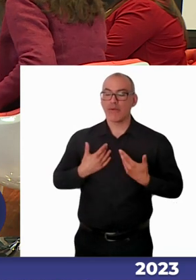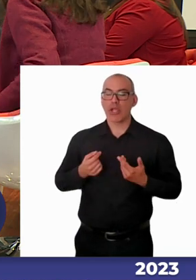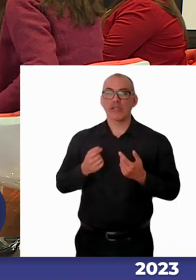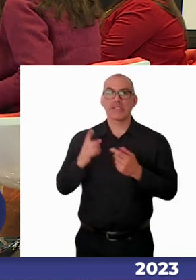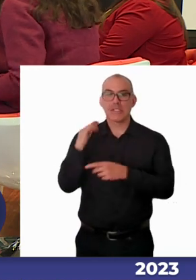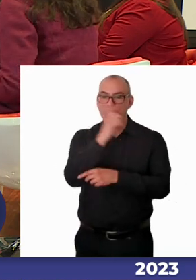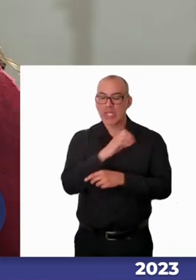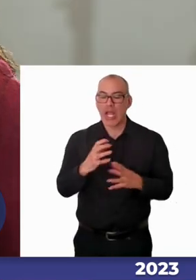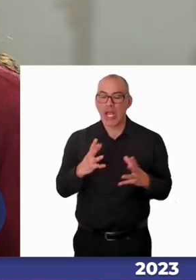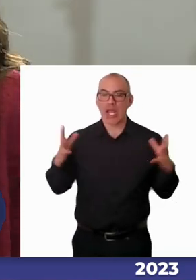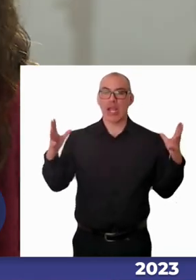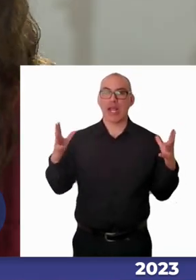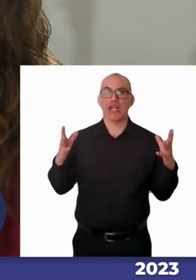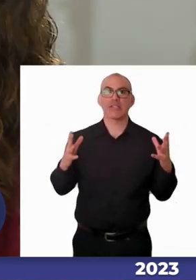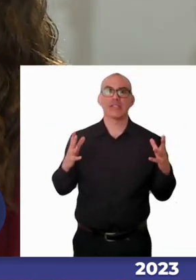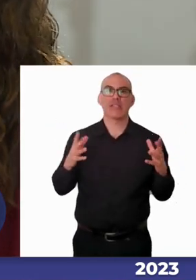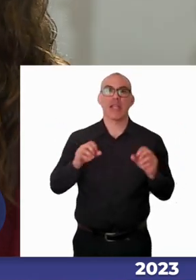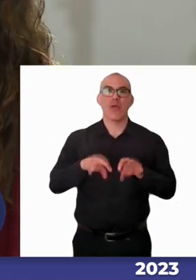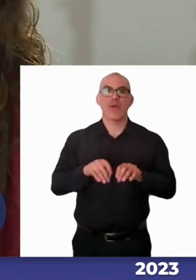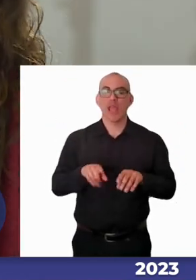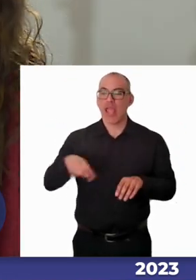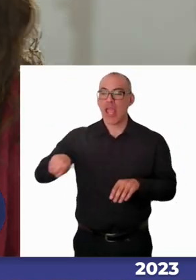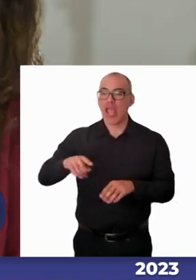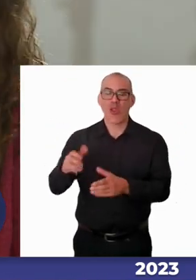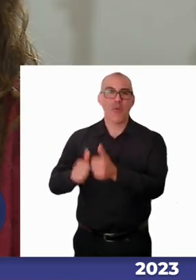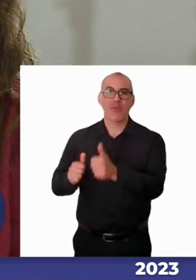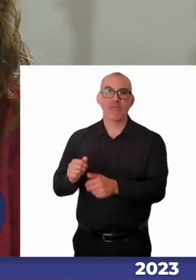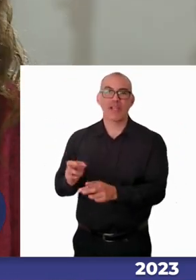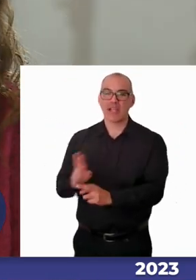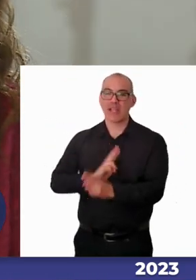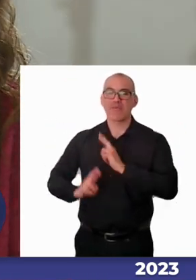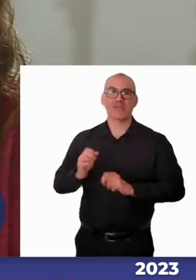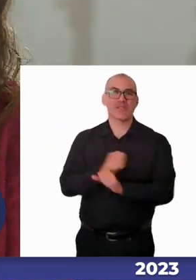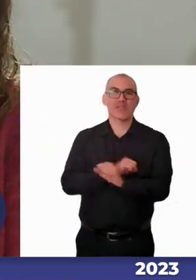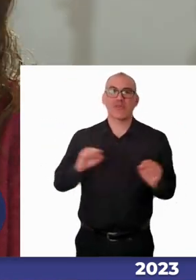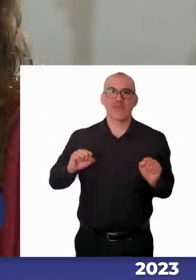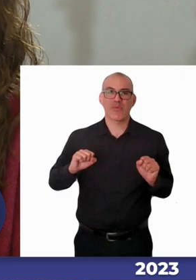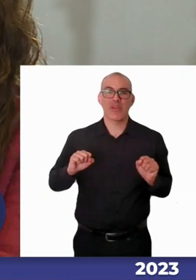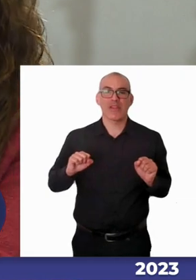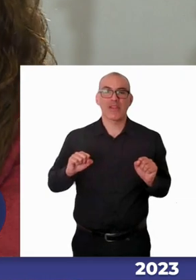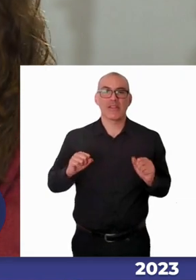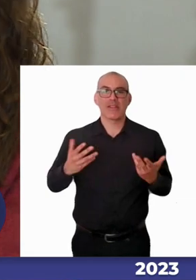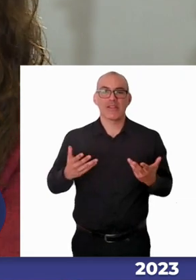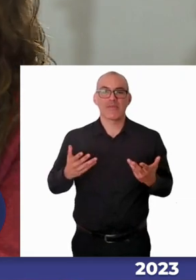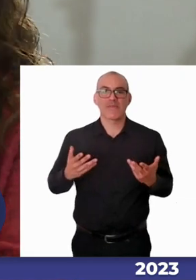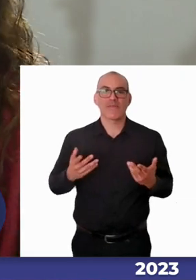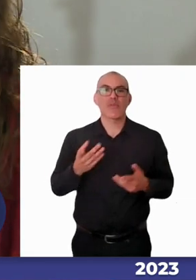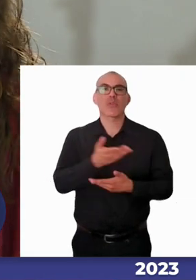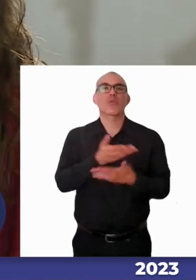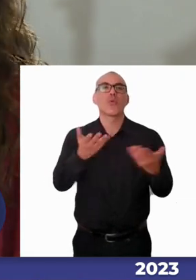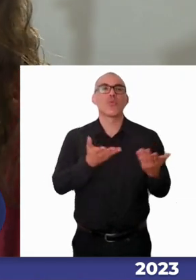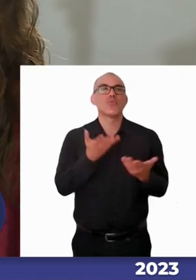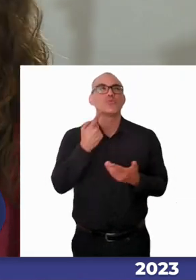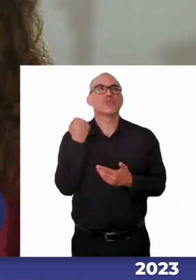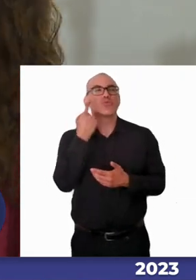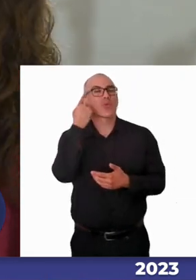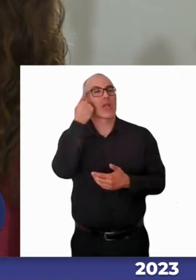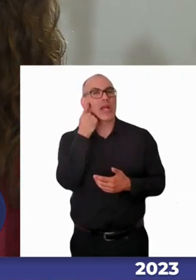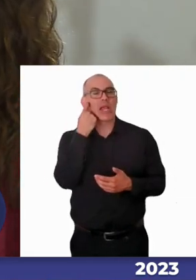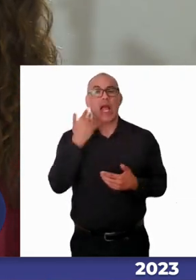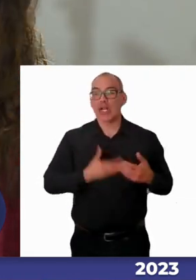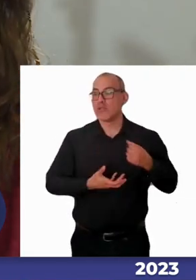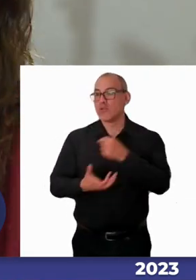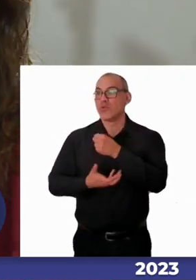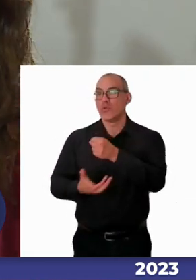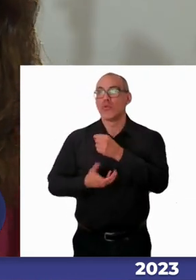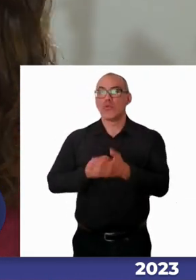y esa gente no te puede dar respuesta no te puede dar respuesta y tú crees que con la subvención o el financiamiento no te va a